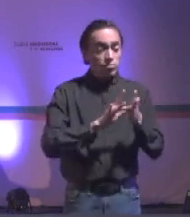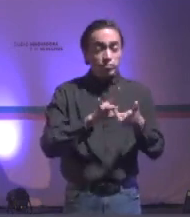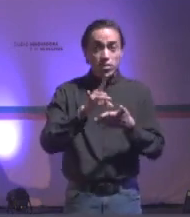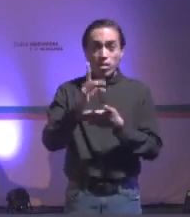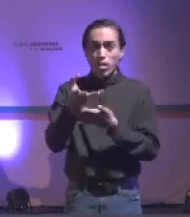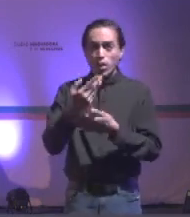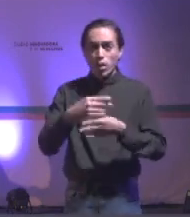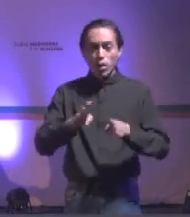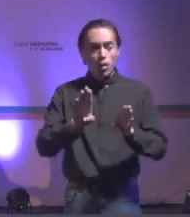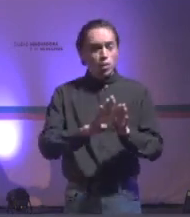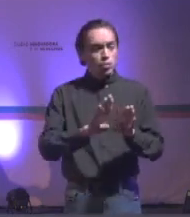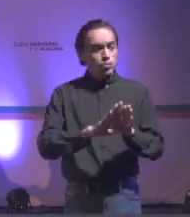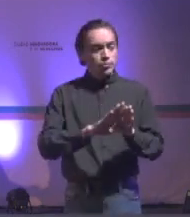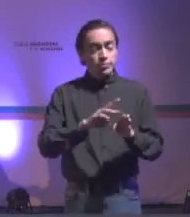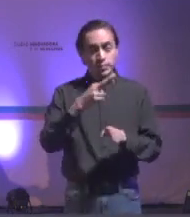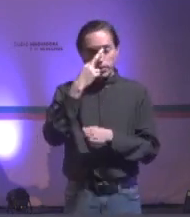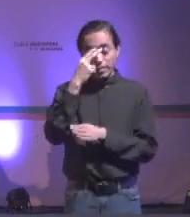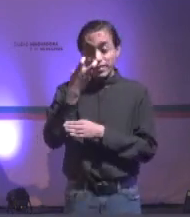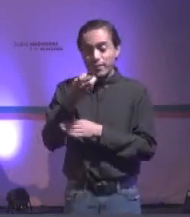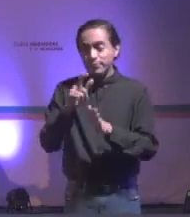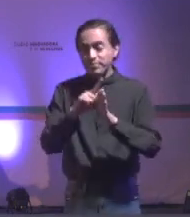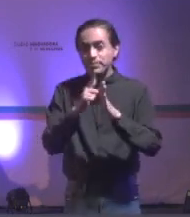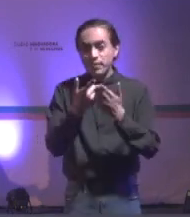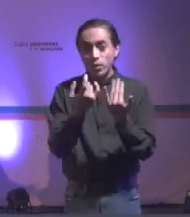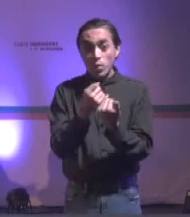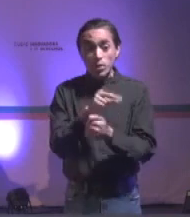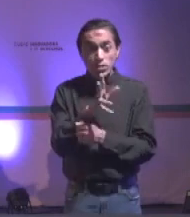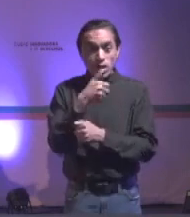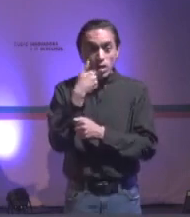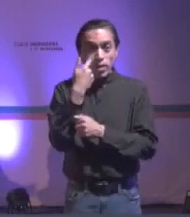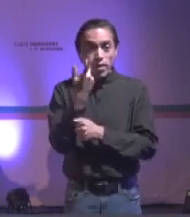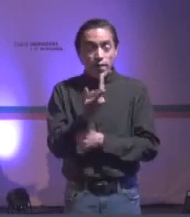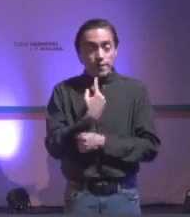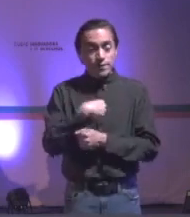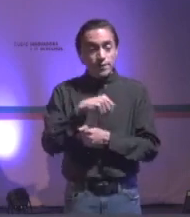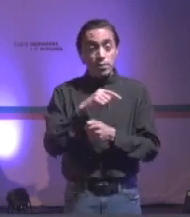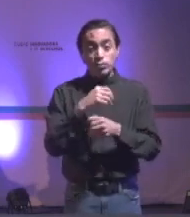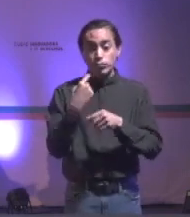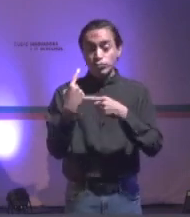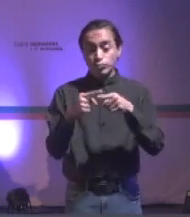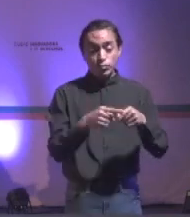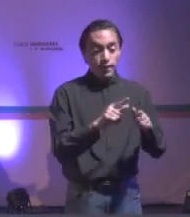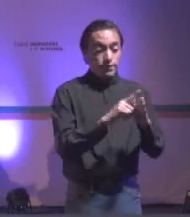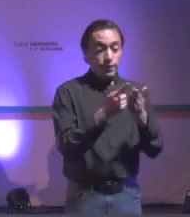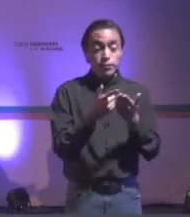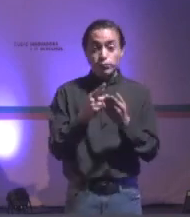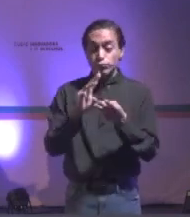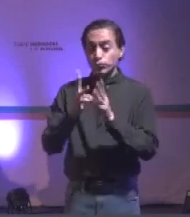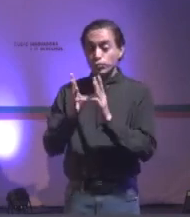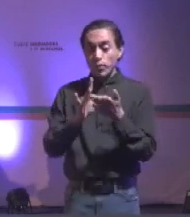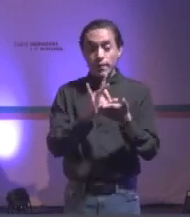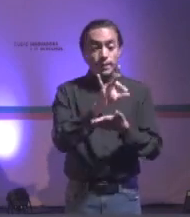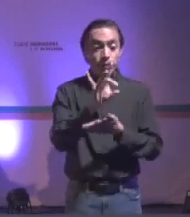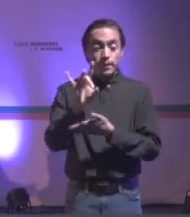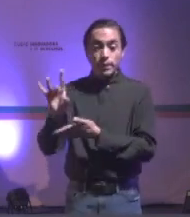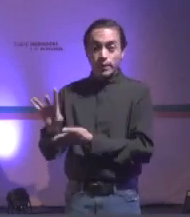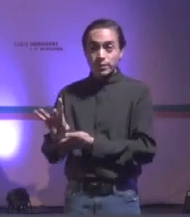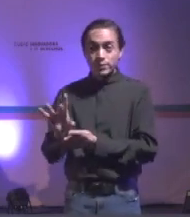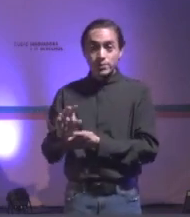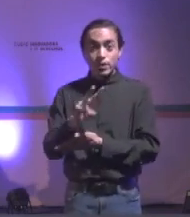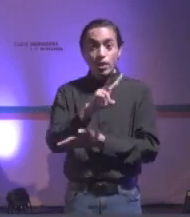el del... ¿Vamos este? Bueno, ese. Pues manden por WhatsApp todo lo que tenemos. Tenemos 280 títulos.